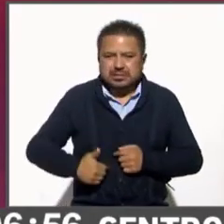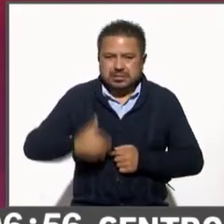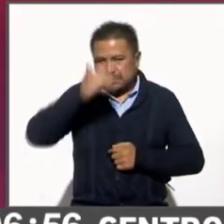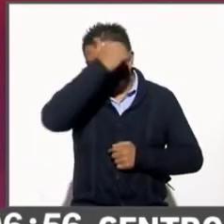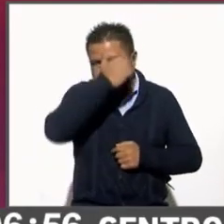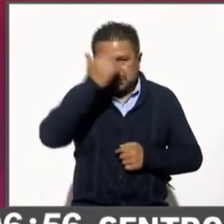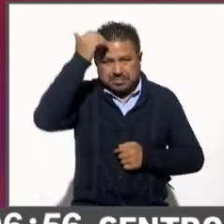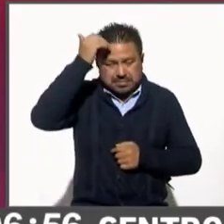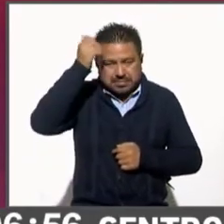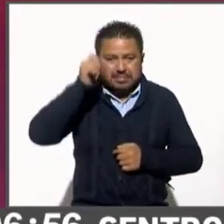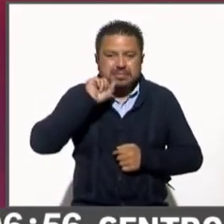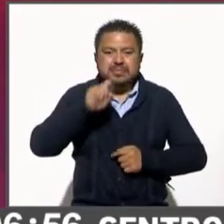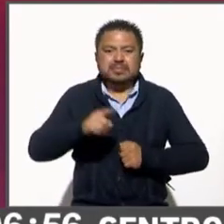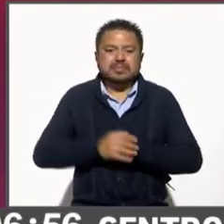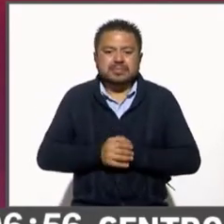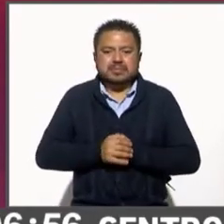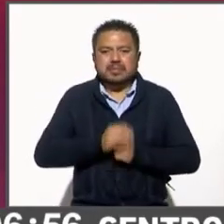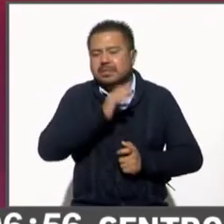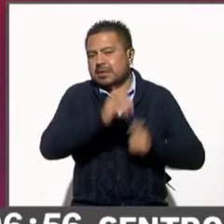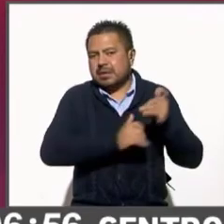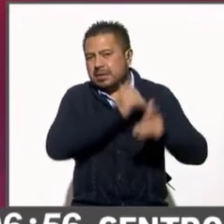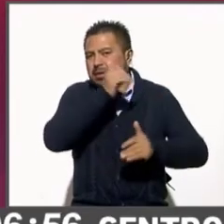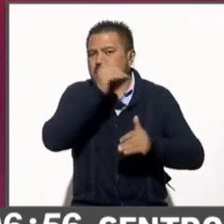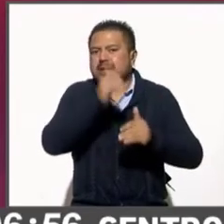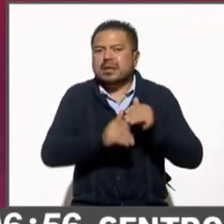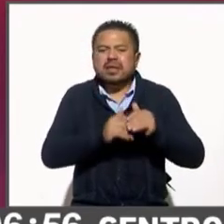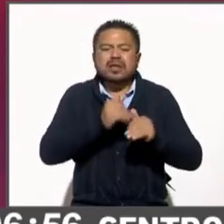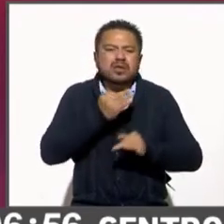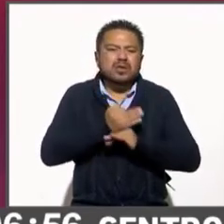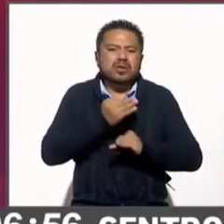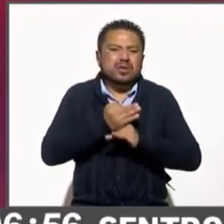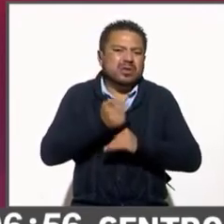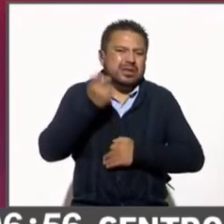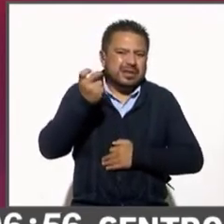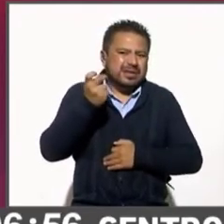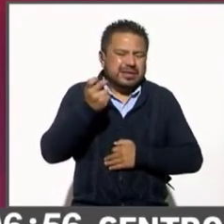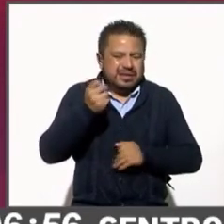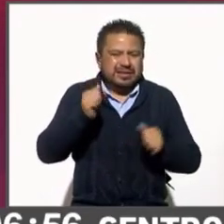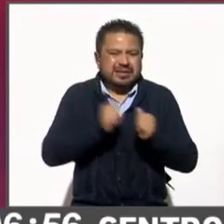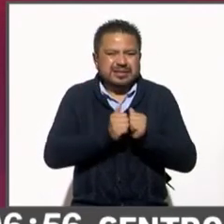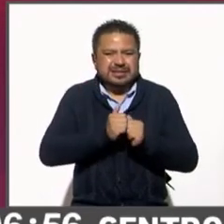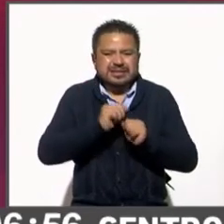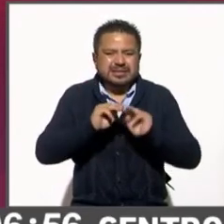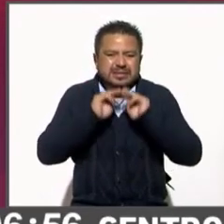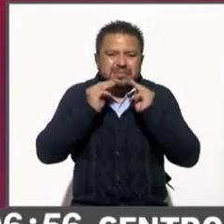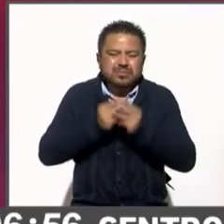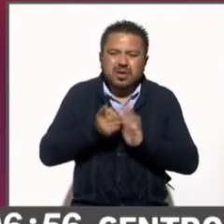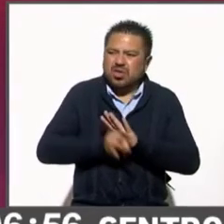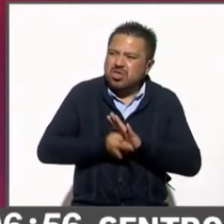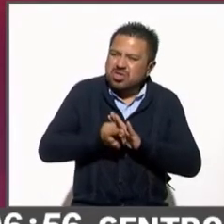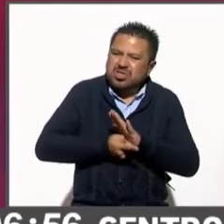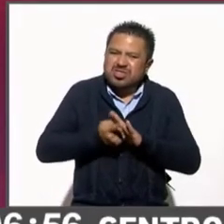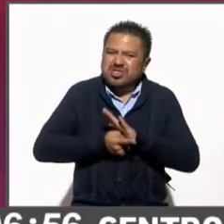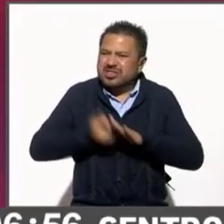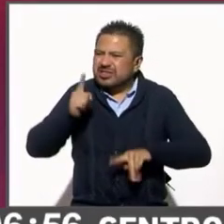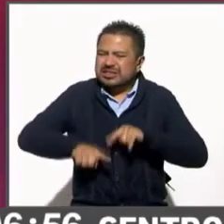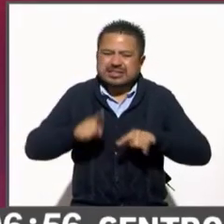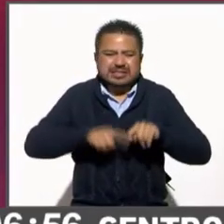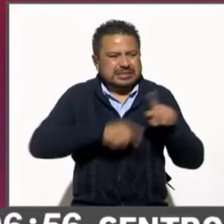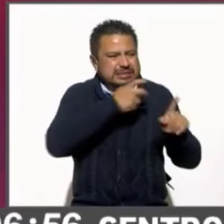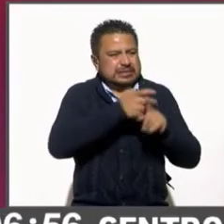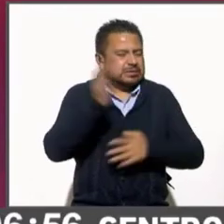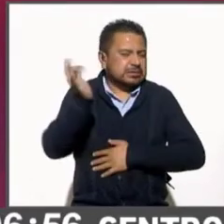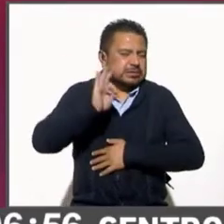Y finalmente, en el caso de combate al narcotráfico, este es probablemente el único